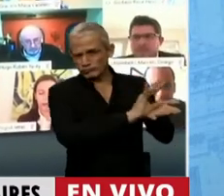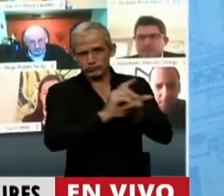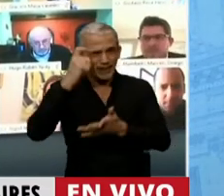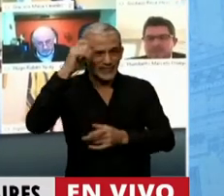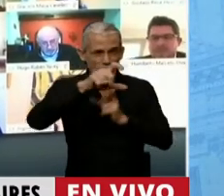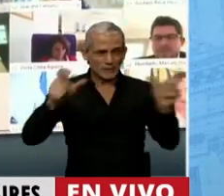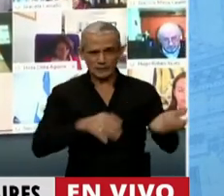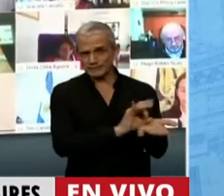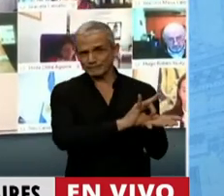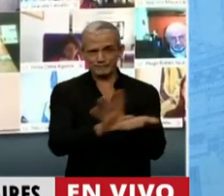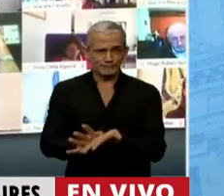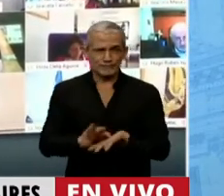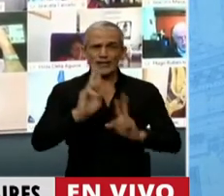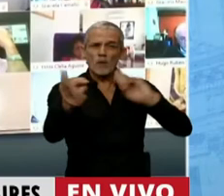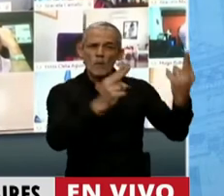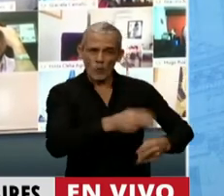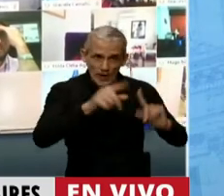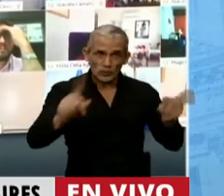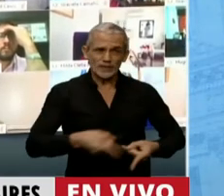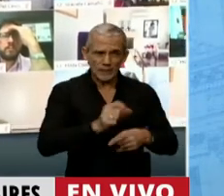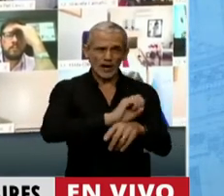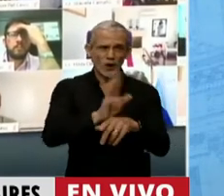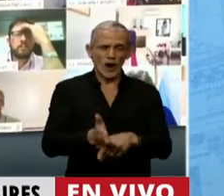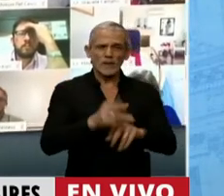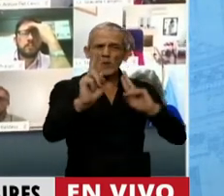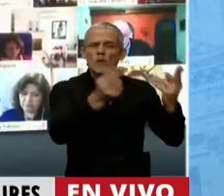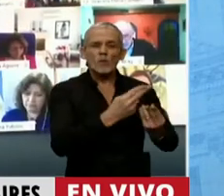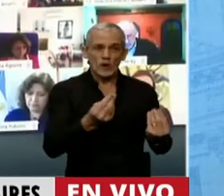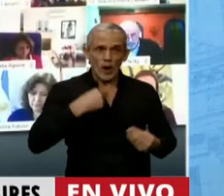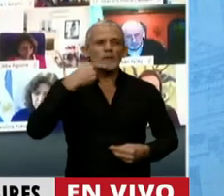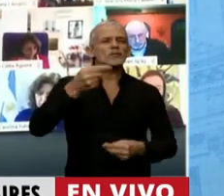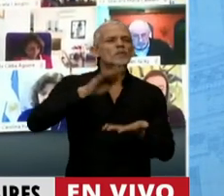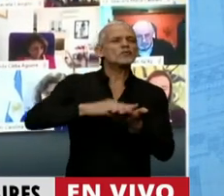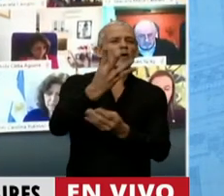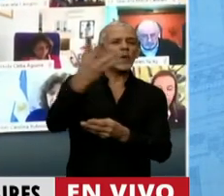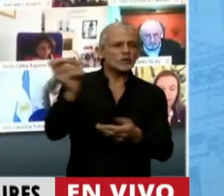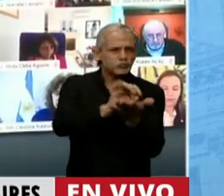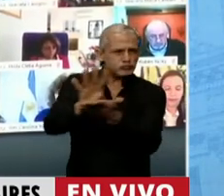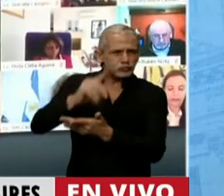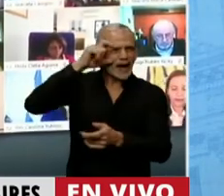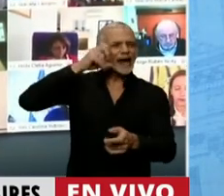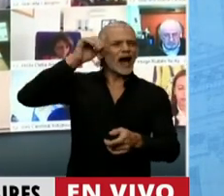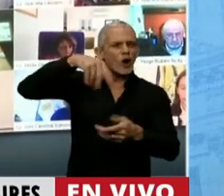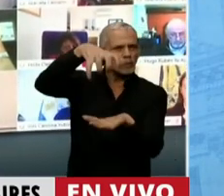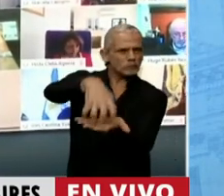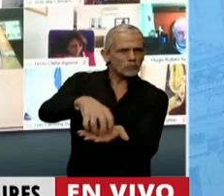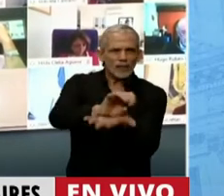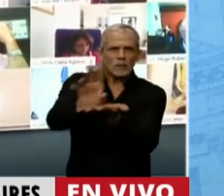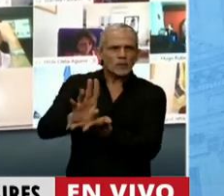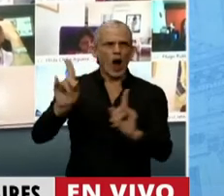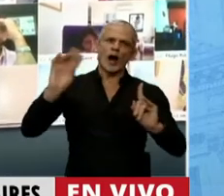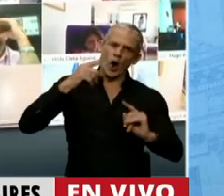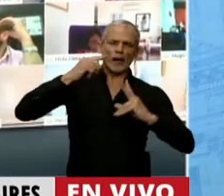trabajadores muertos durante la pandemia. Les preguntamos sobre los 400 despedidos en el ENACOM. Nos contestan que están